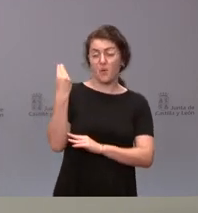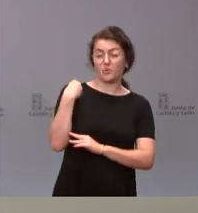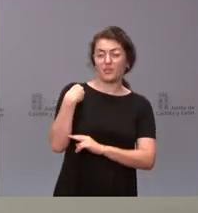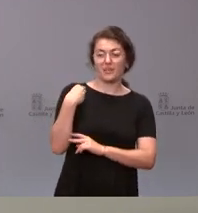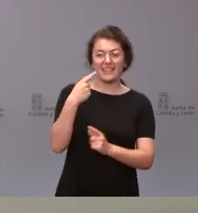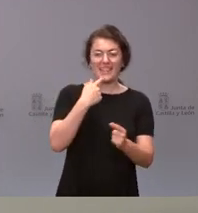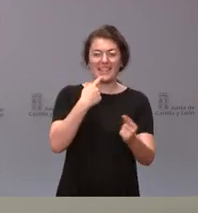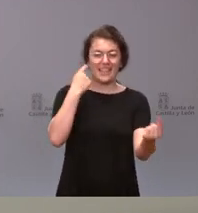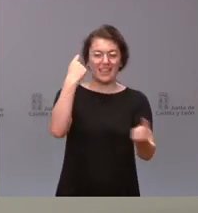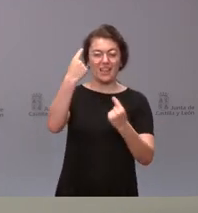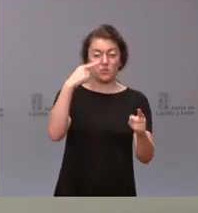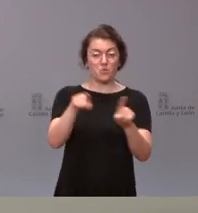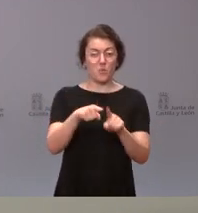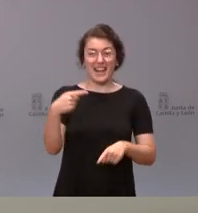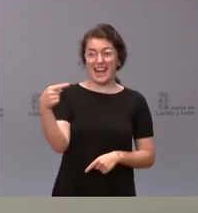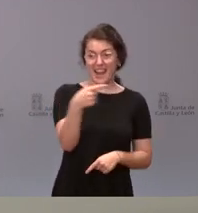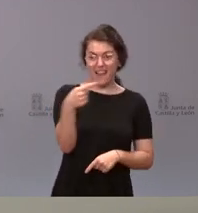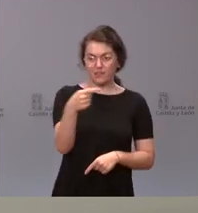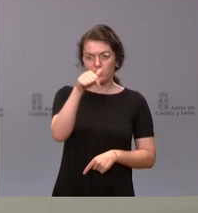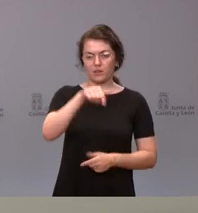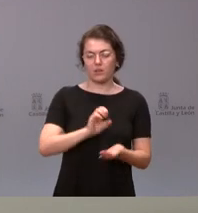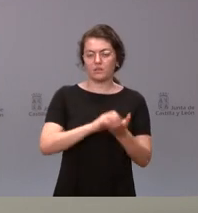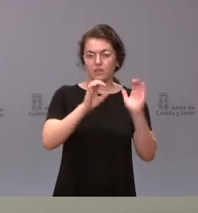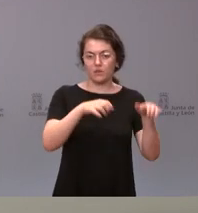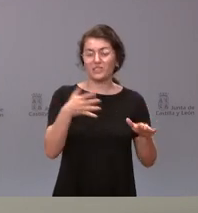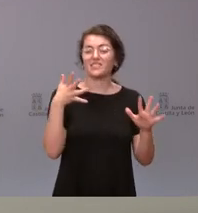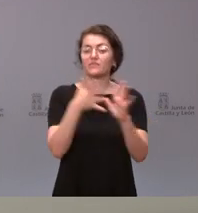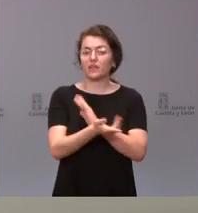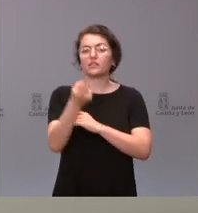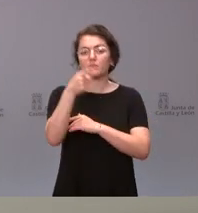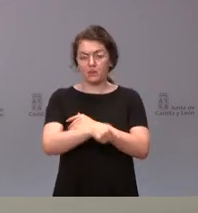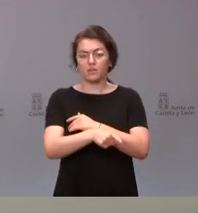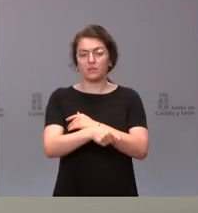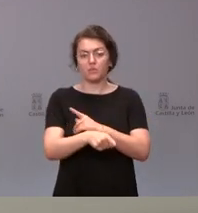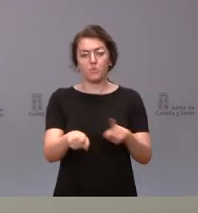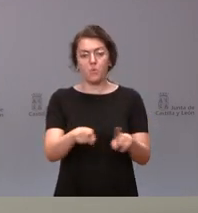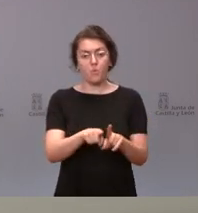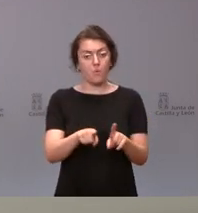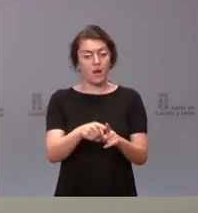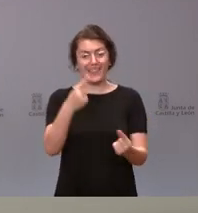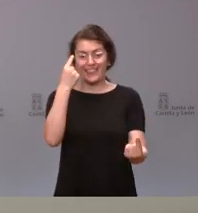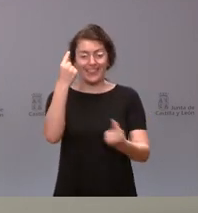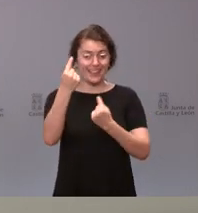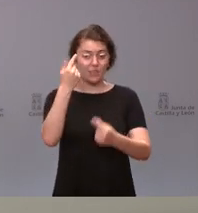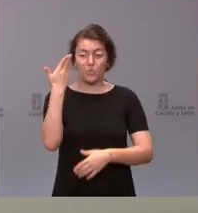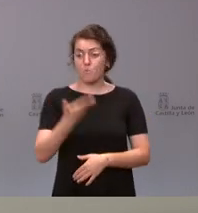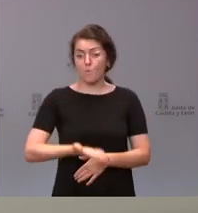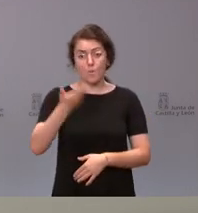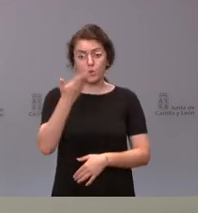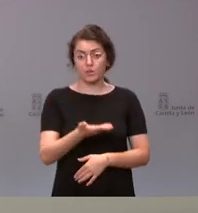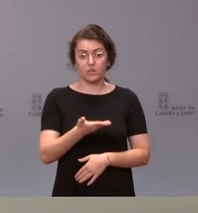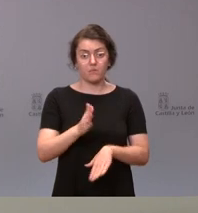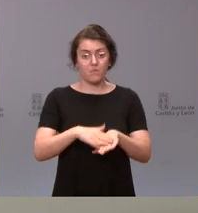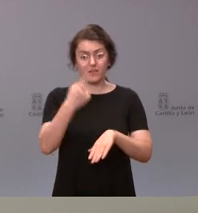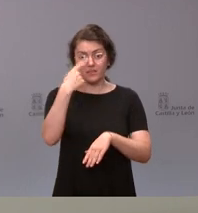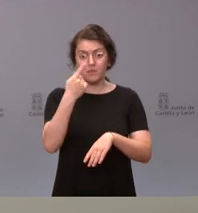dato ciertamente negativo para nuestra comunidad autónoma, también pone de manifiesto el dato más relevante desde el punto de vista demográfico